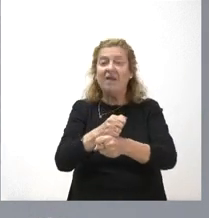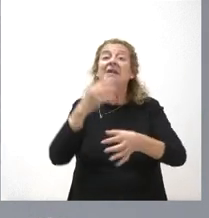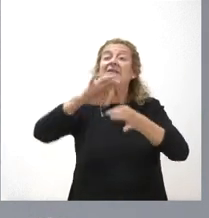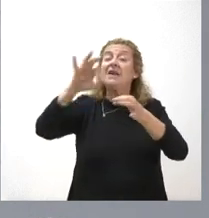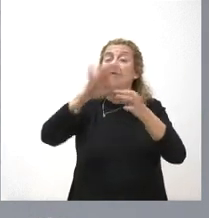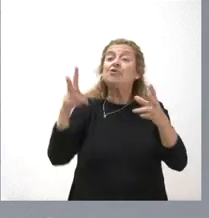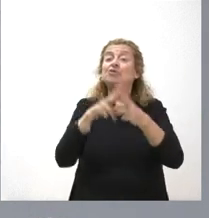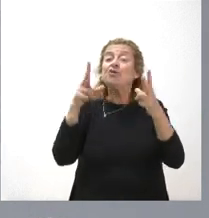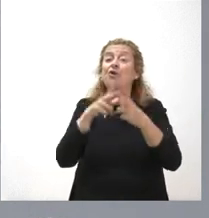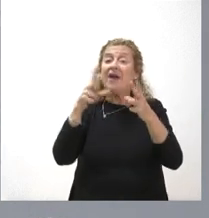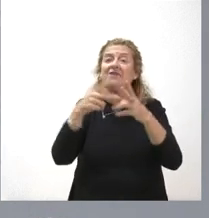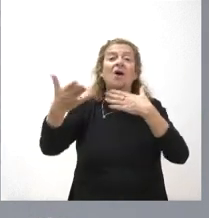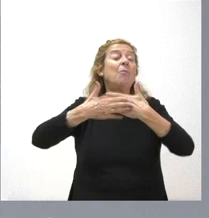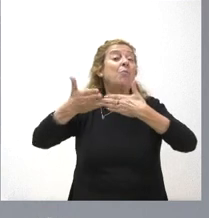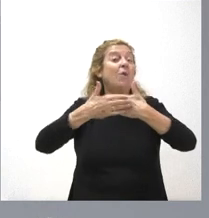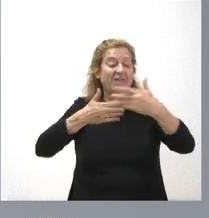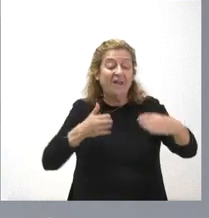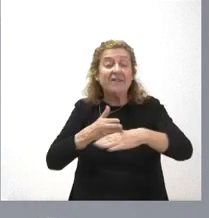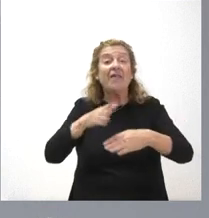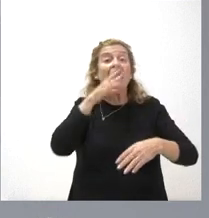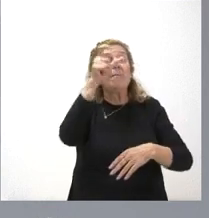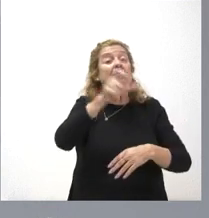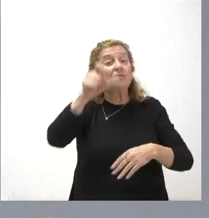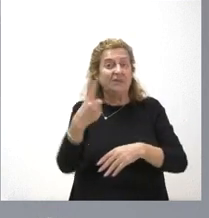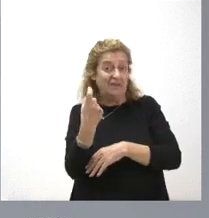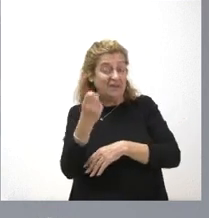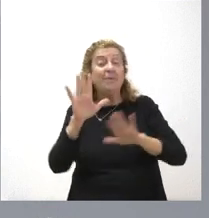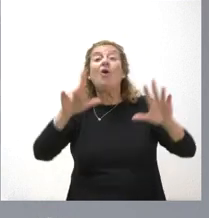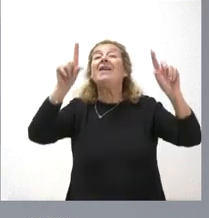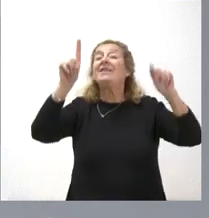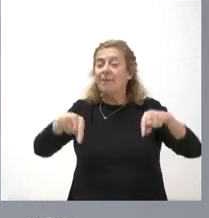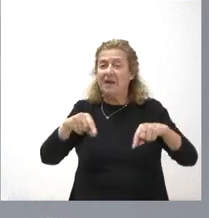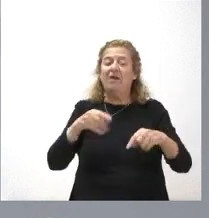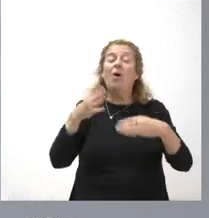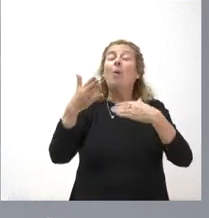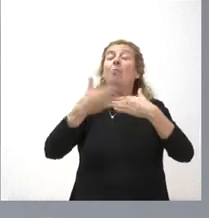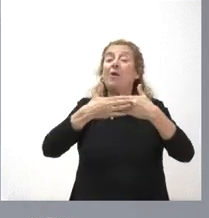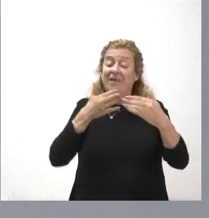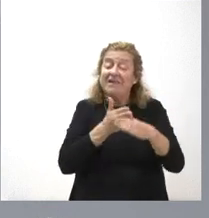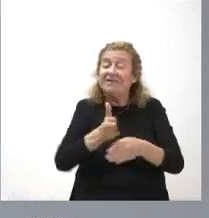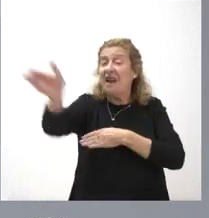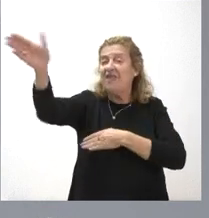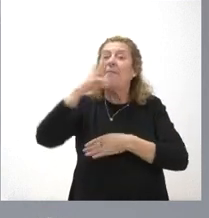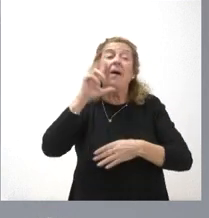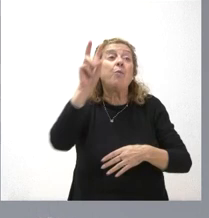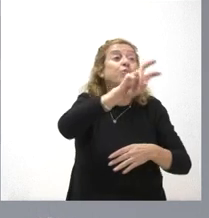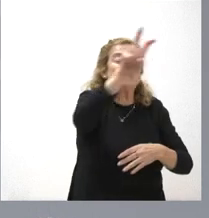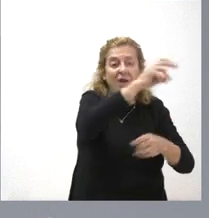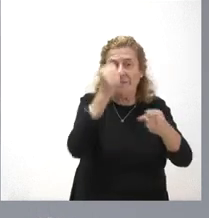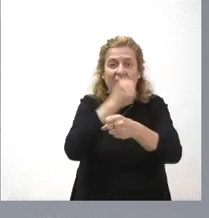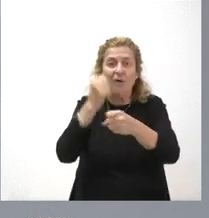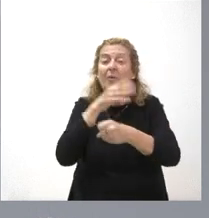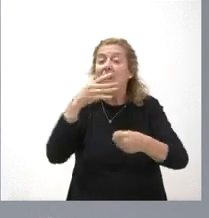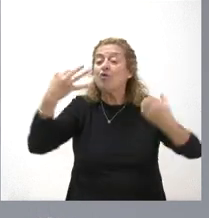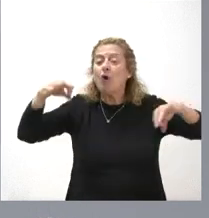sociales son la puerta de entrada para esas personas que lo necesitan, pero también la puerta de salida para encontrar un trabajo y para normalizar